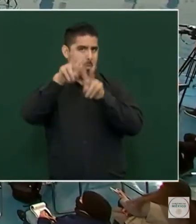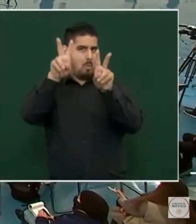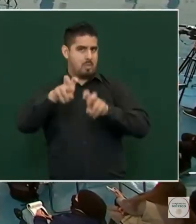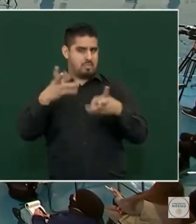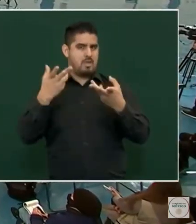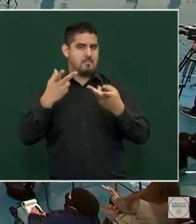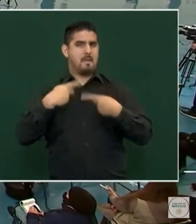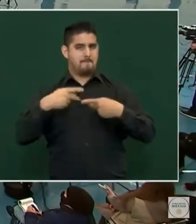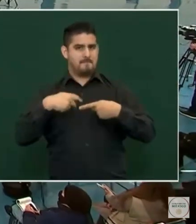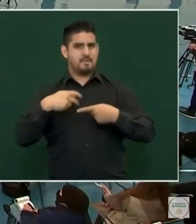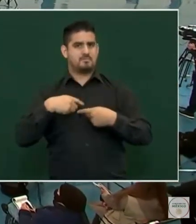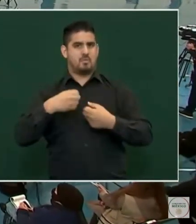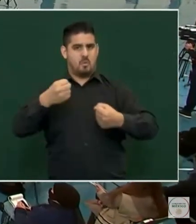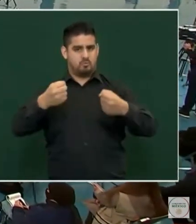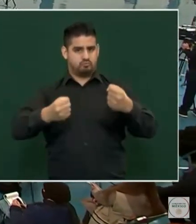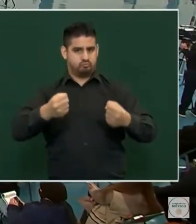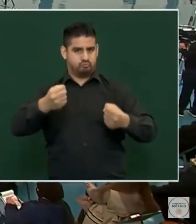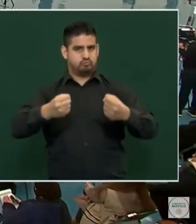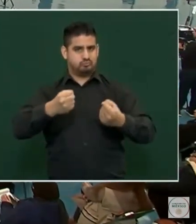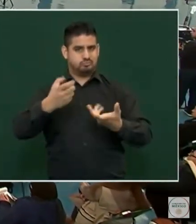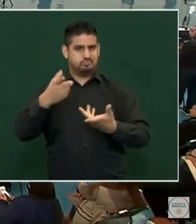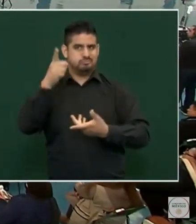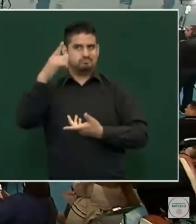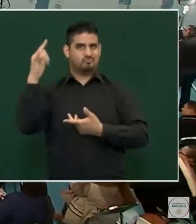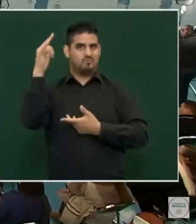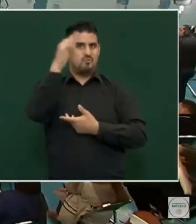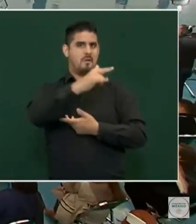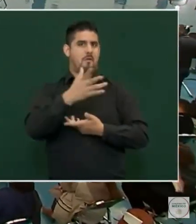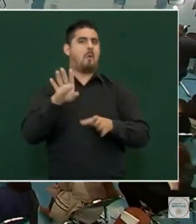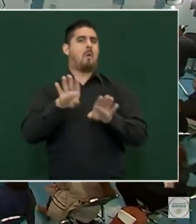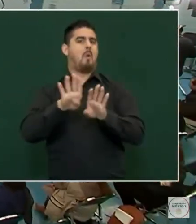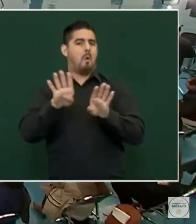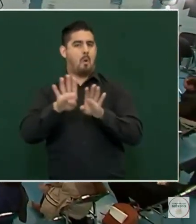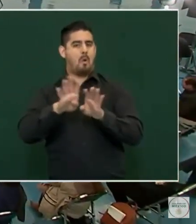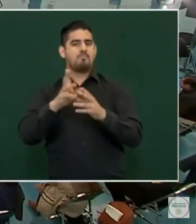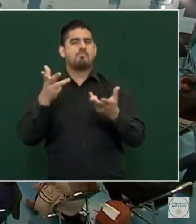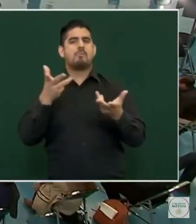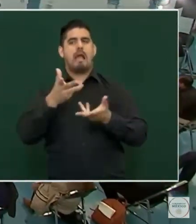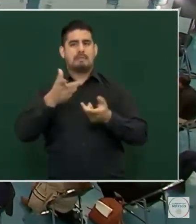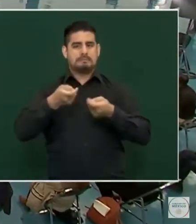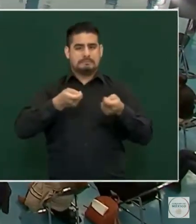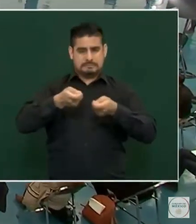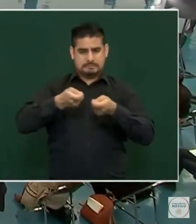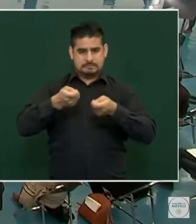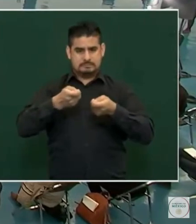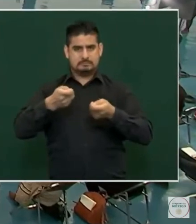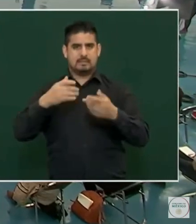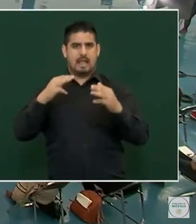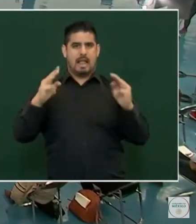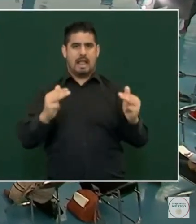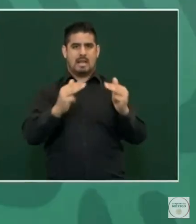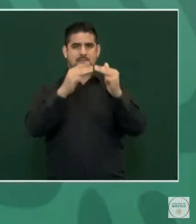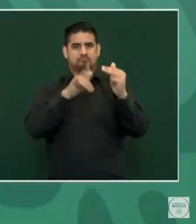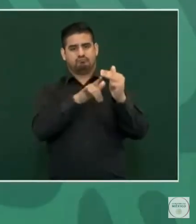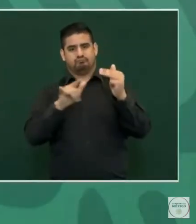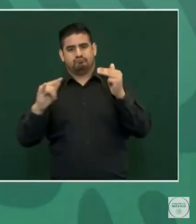ir con los pilotos de la Fuerza Aérea, que ellos ya saben cómo darle la vuelta al cerro,